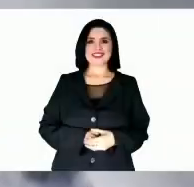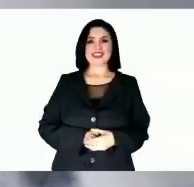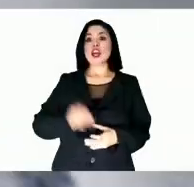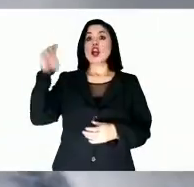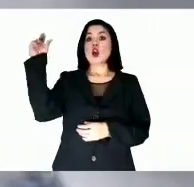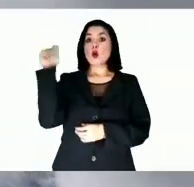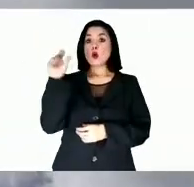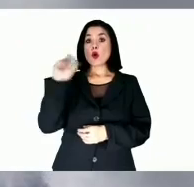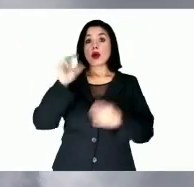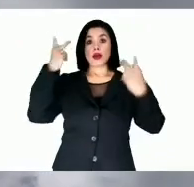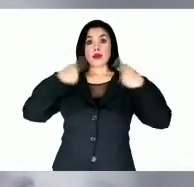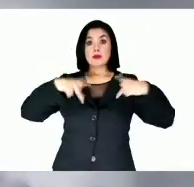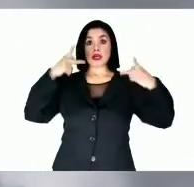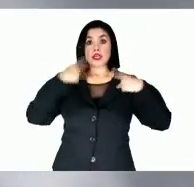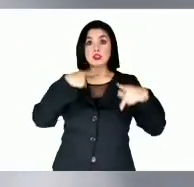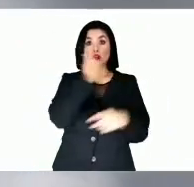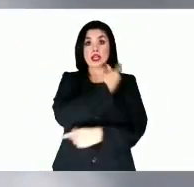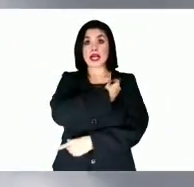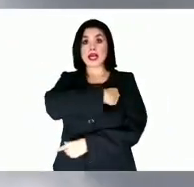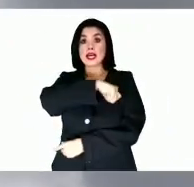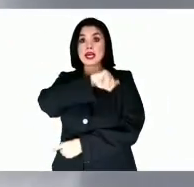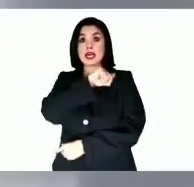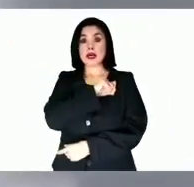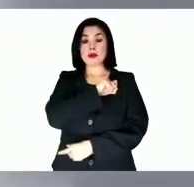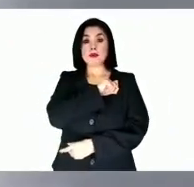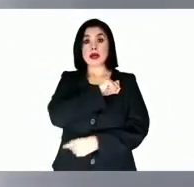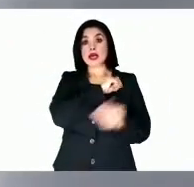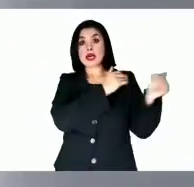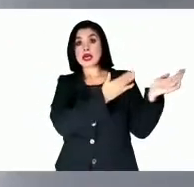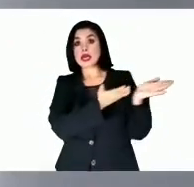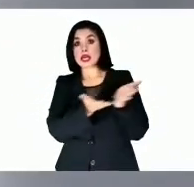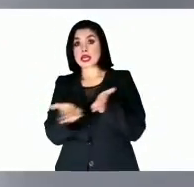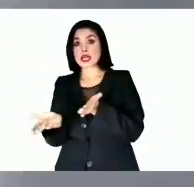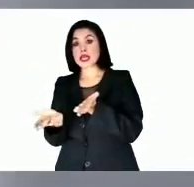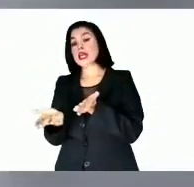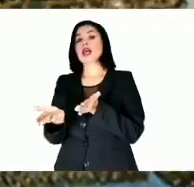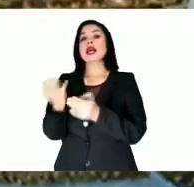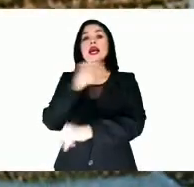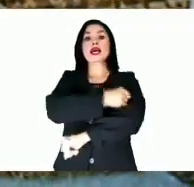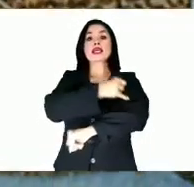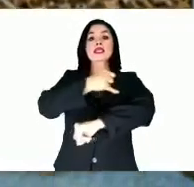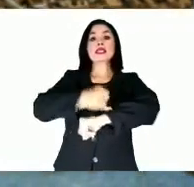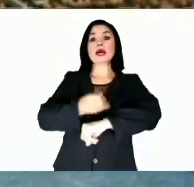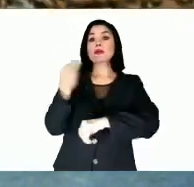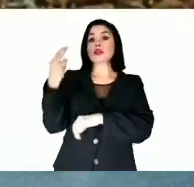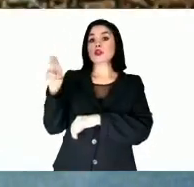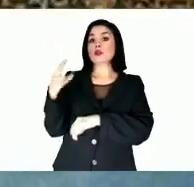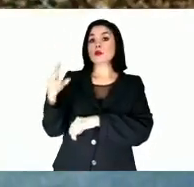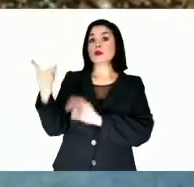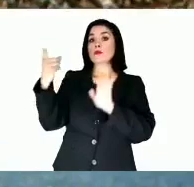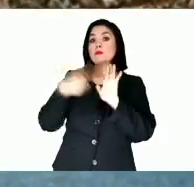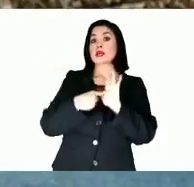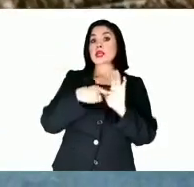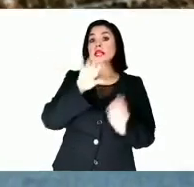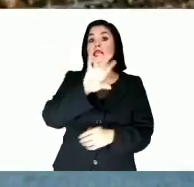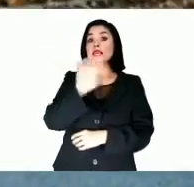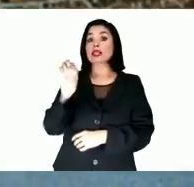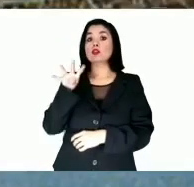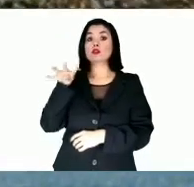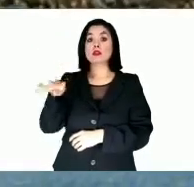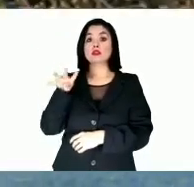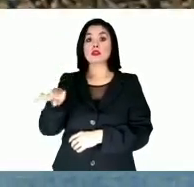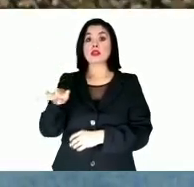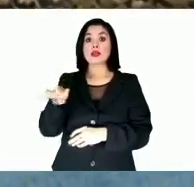Cuando los españoles llegaron a Iztapalapa en noviembre de 1519 quedaron impresionados de las construcciones y del